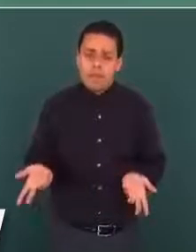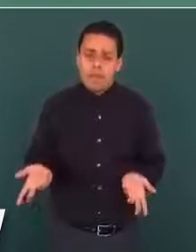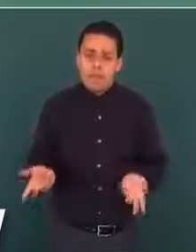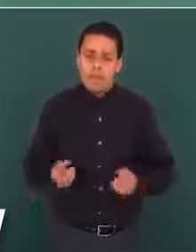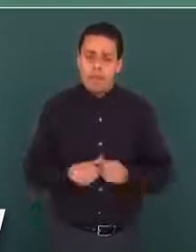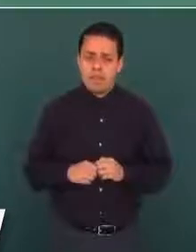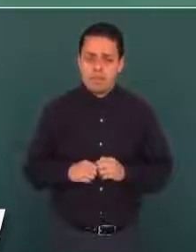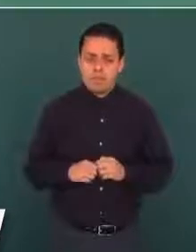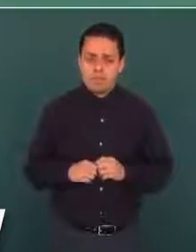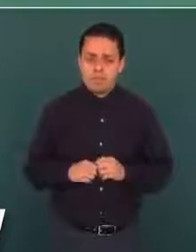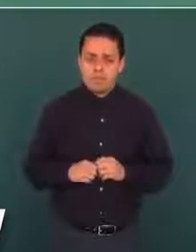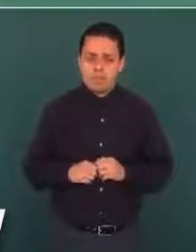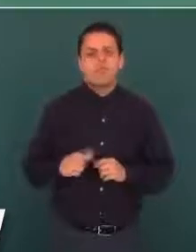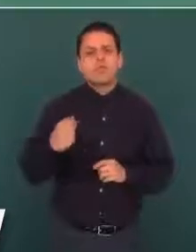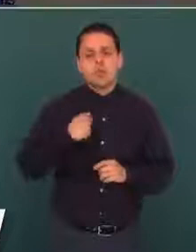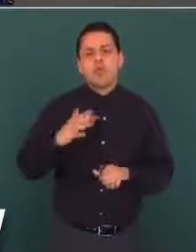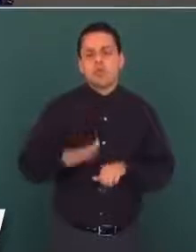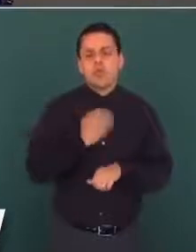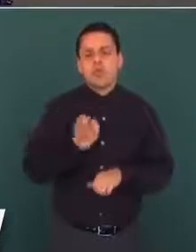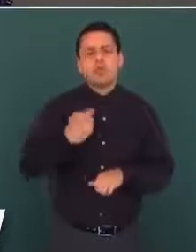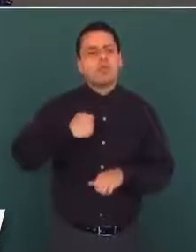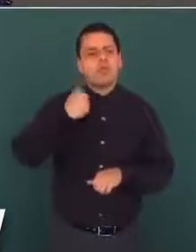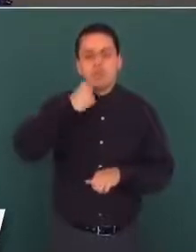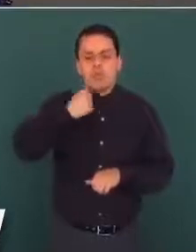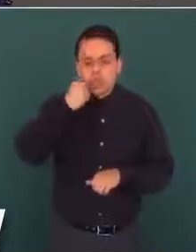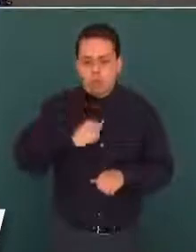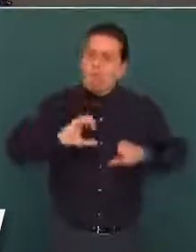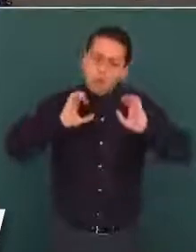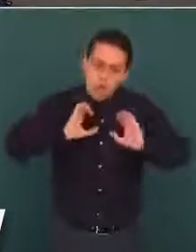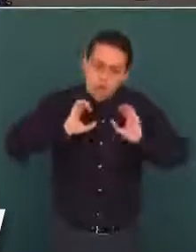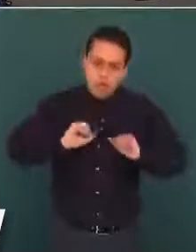Yo por eso cuidé, siendo opositor,